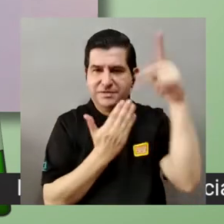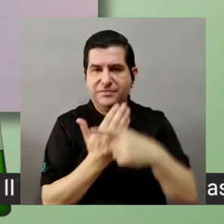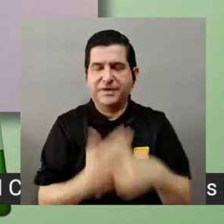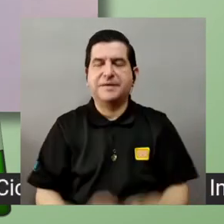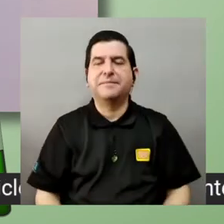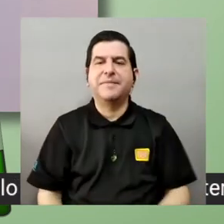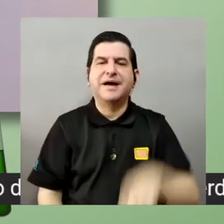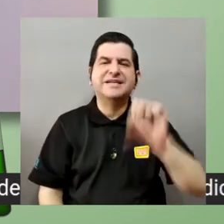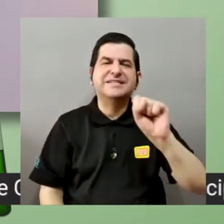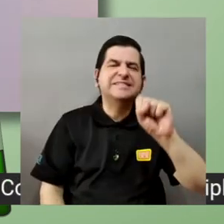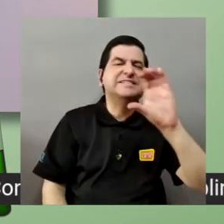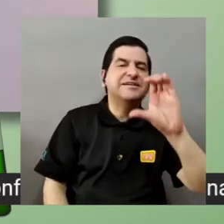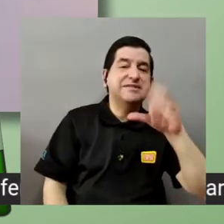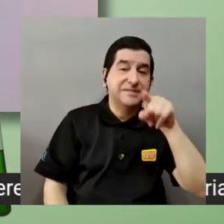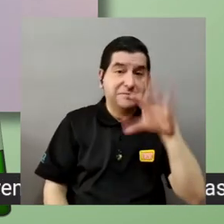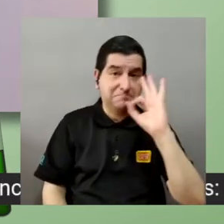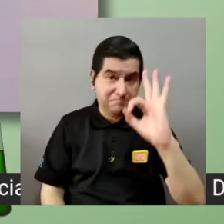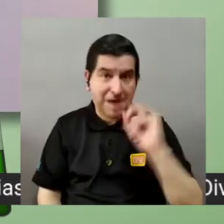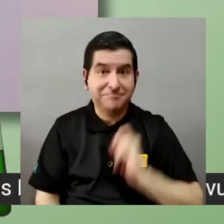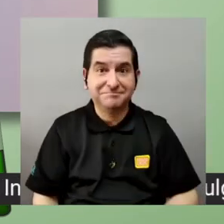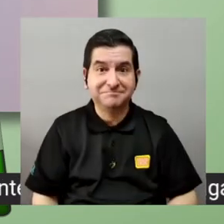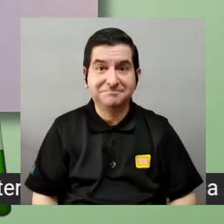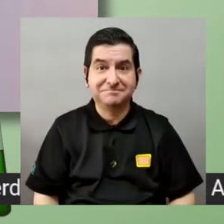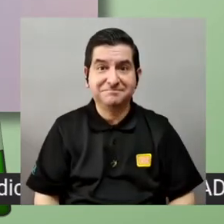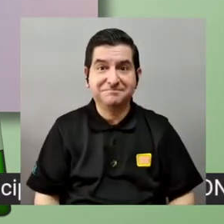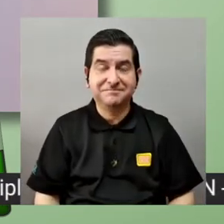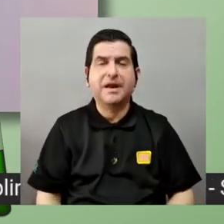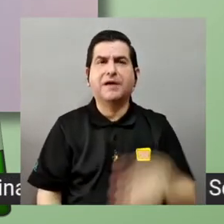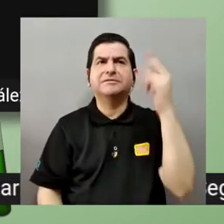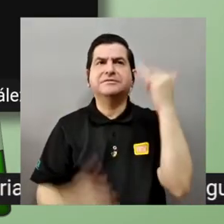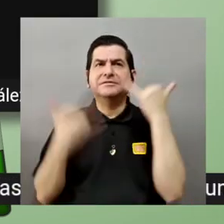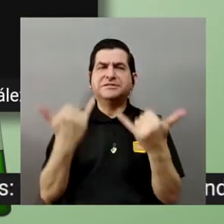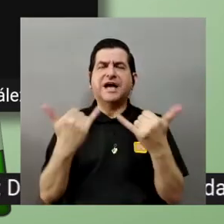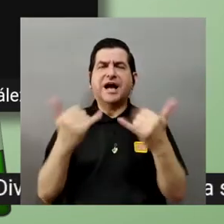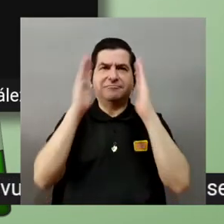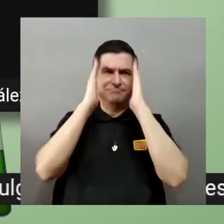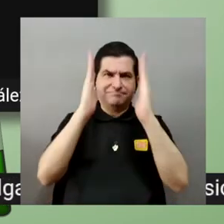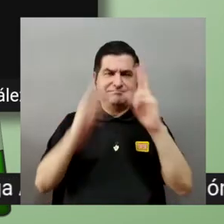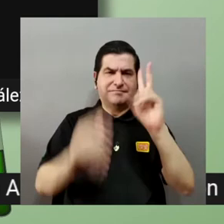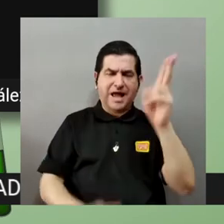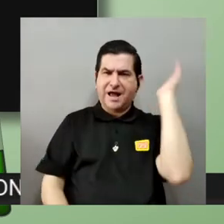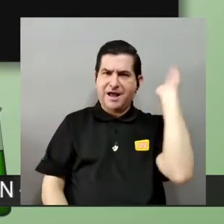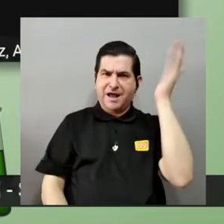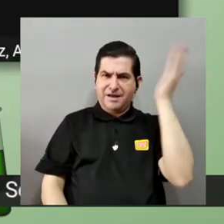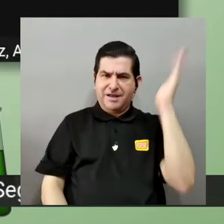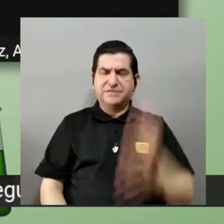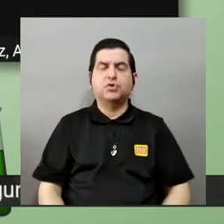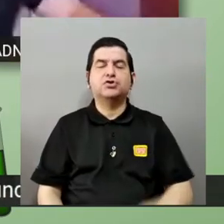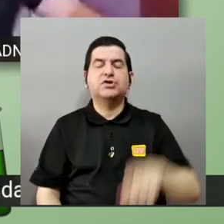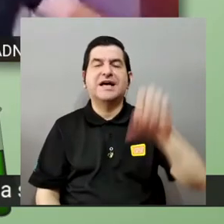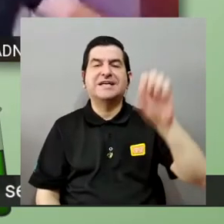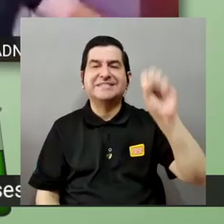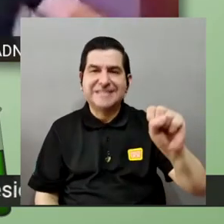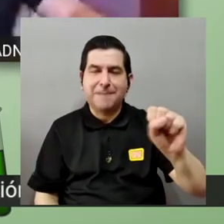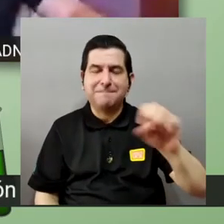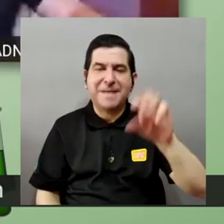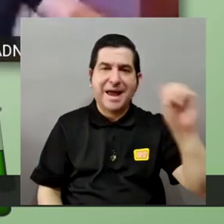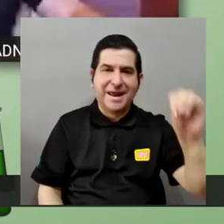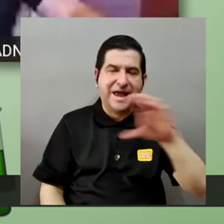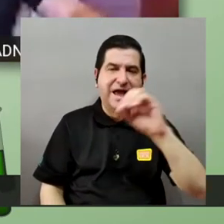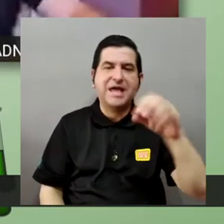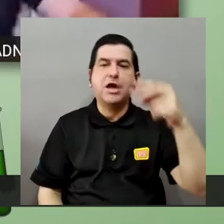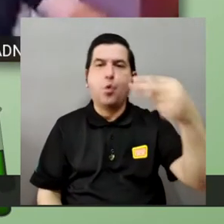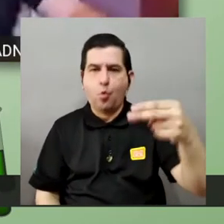sebastián corrales sebastián cómo está hemos escuchado estas dos exposiciones hemos escuchado a samaria